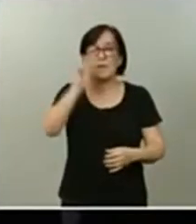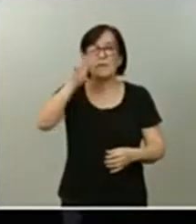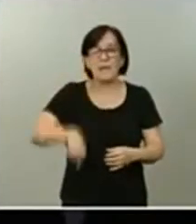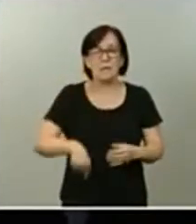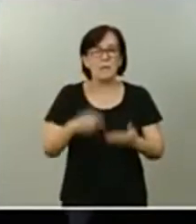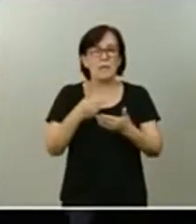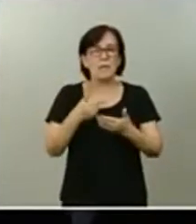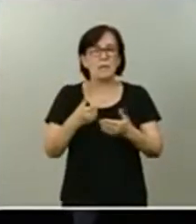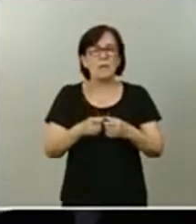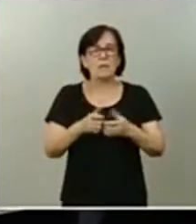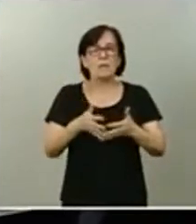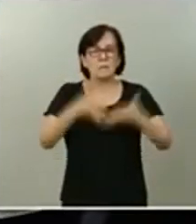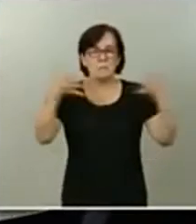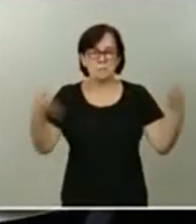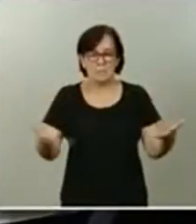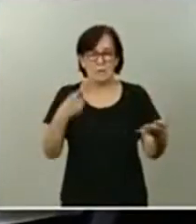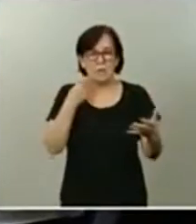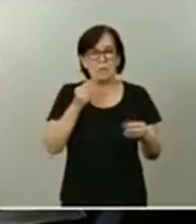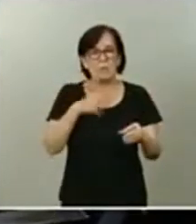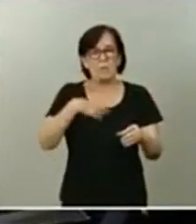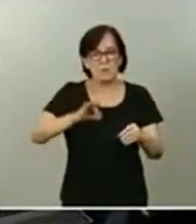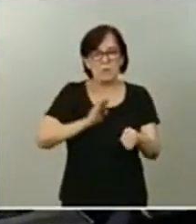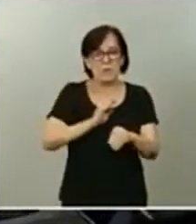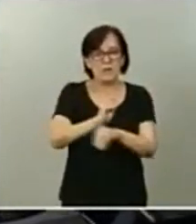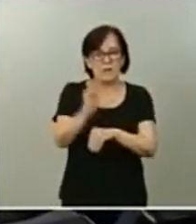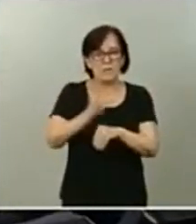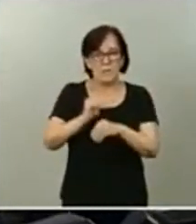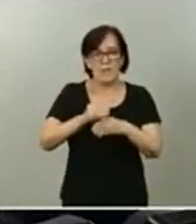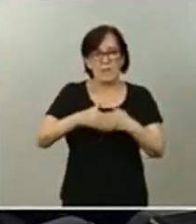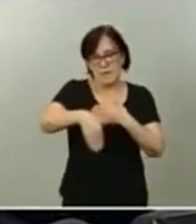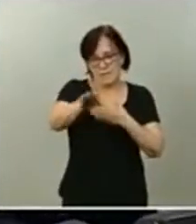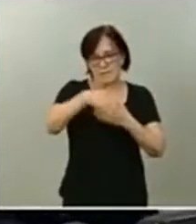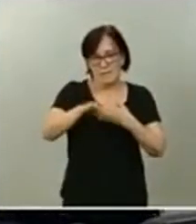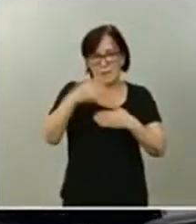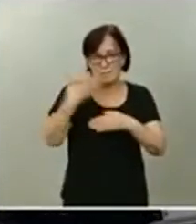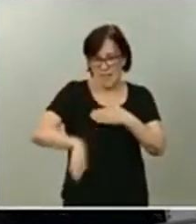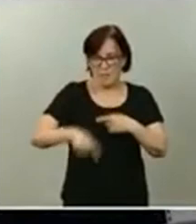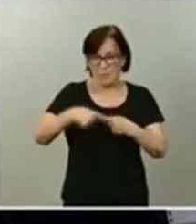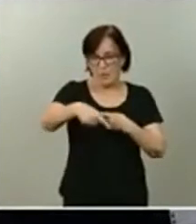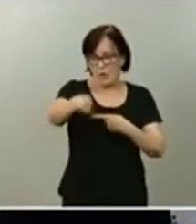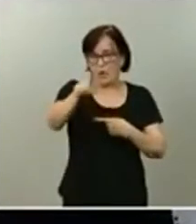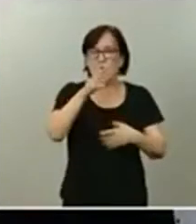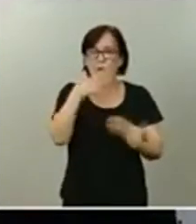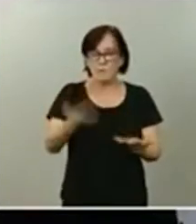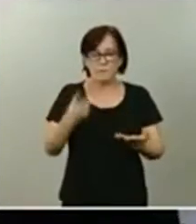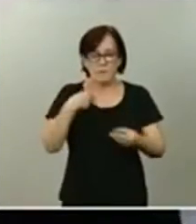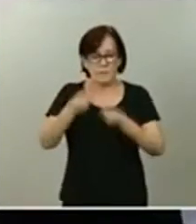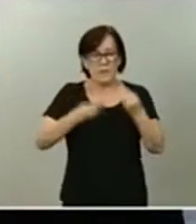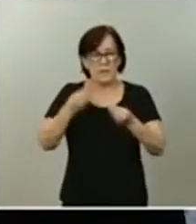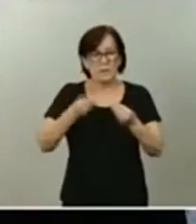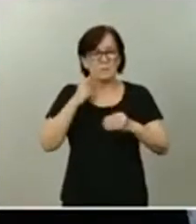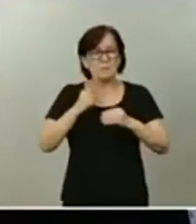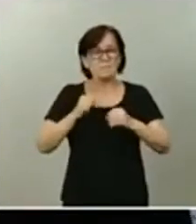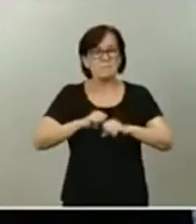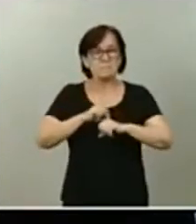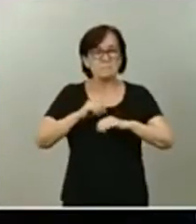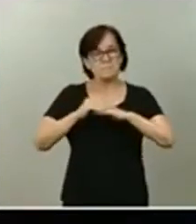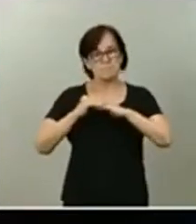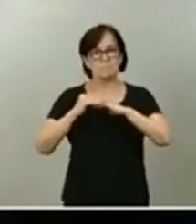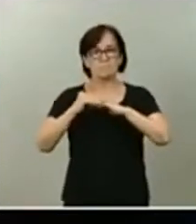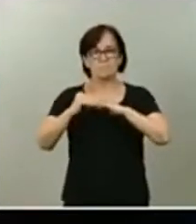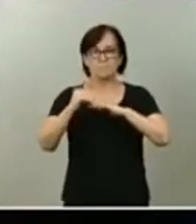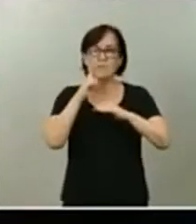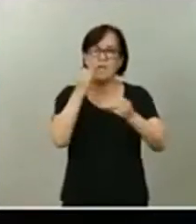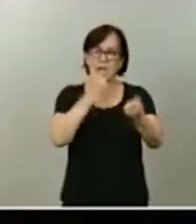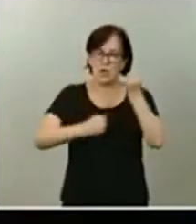posibilidades de financiación en el largo plazo. Ello va a contribuir a sostener el crecimiento económico, así como